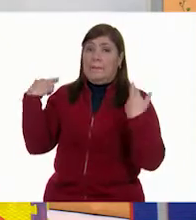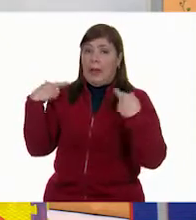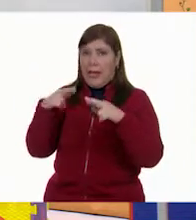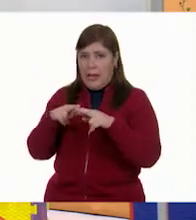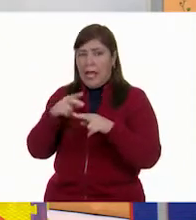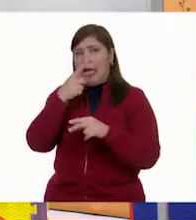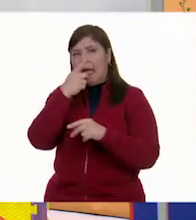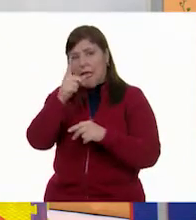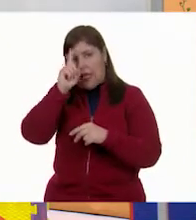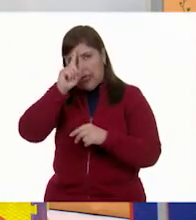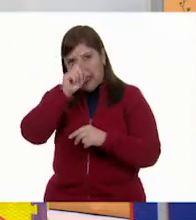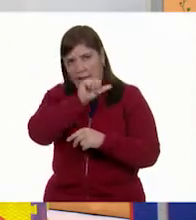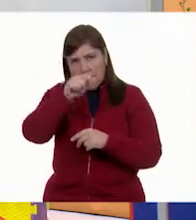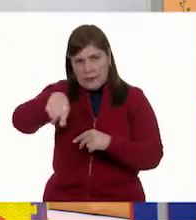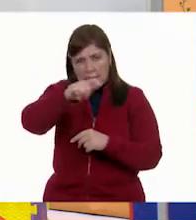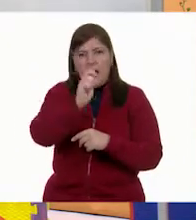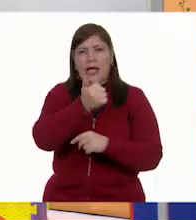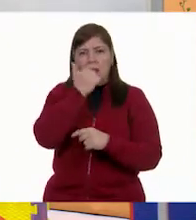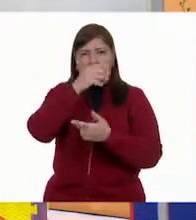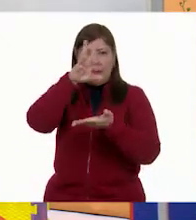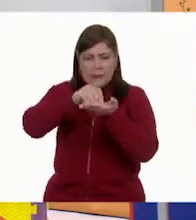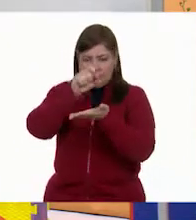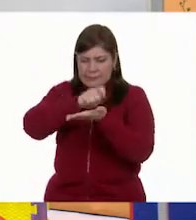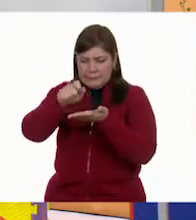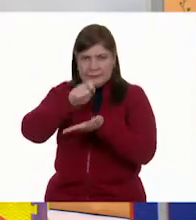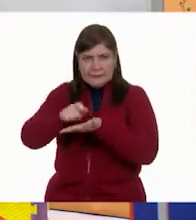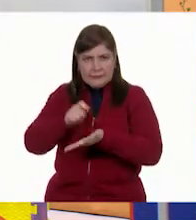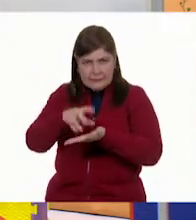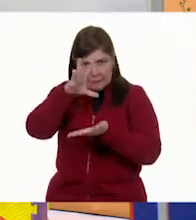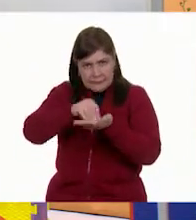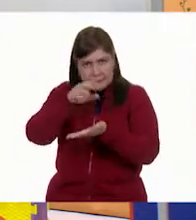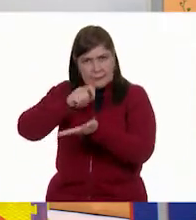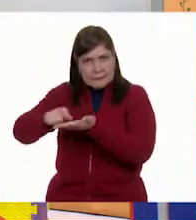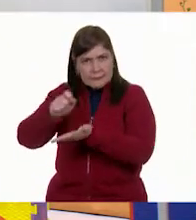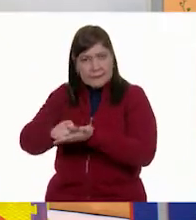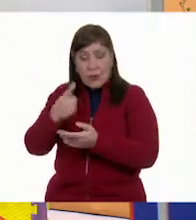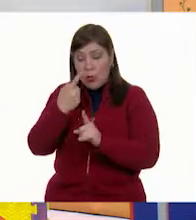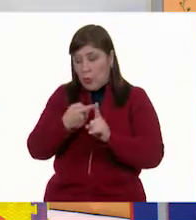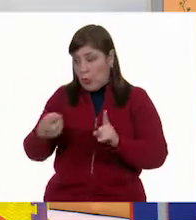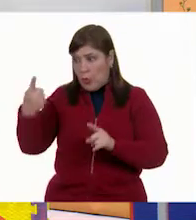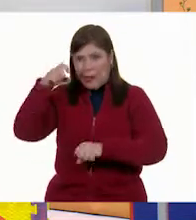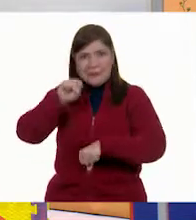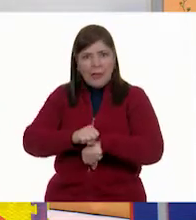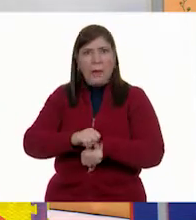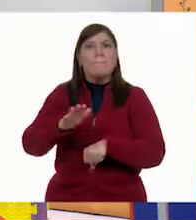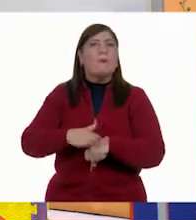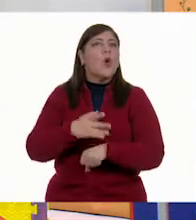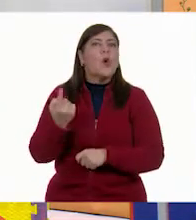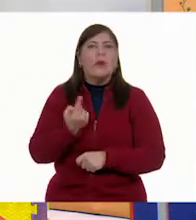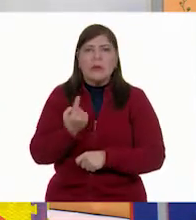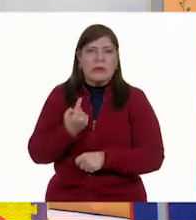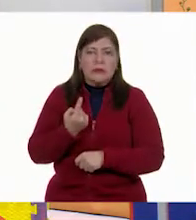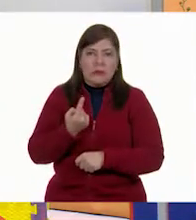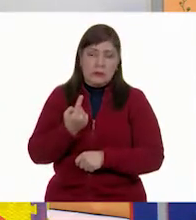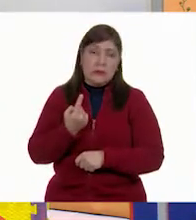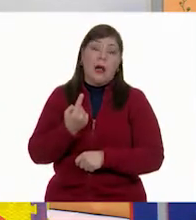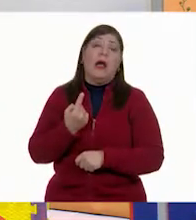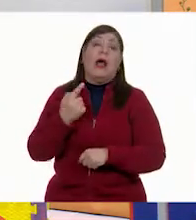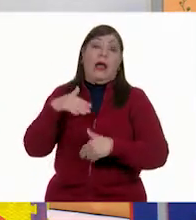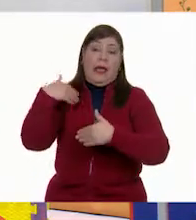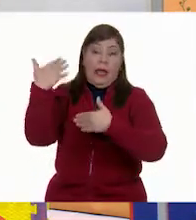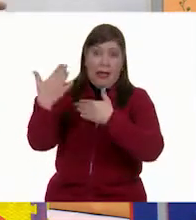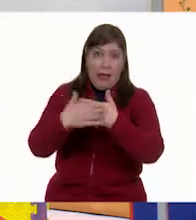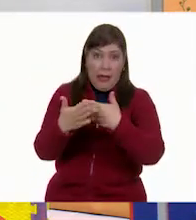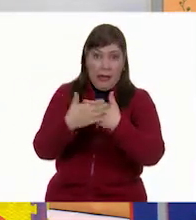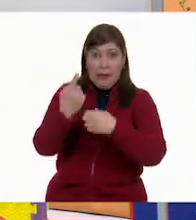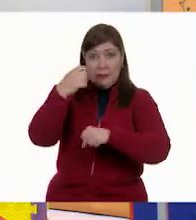anotaciones sobre todo lo que hemos estado trabajando durante esta semana. Porque dice que puede que la siguiente semana